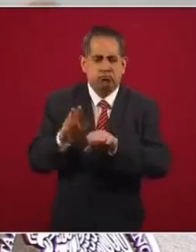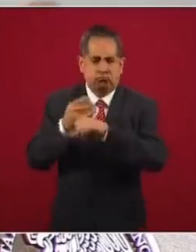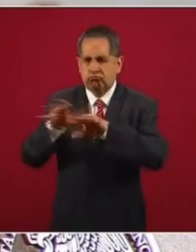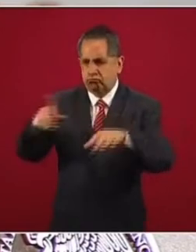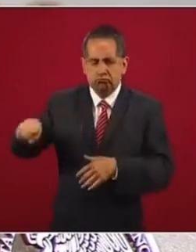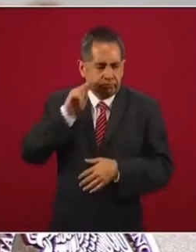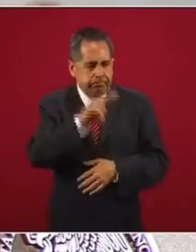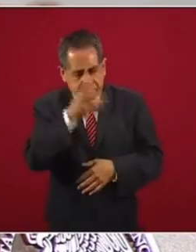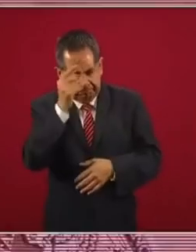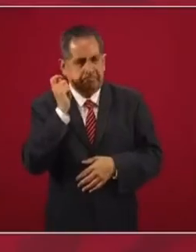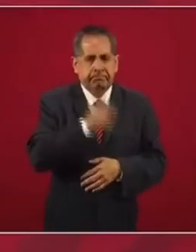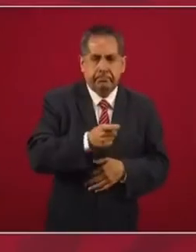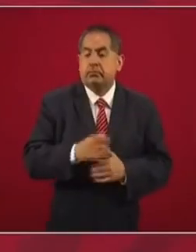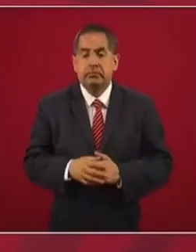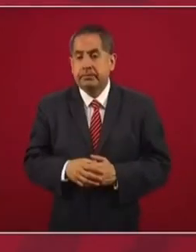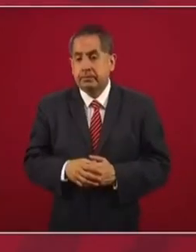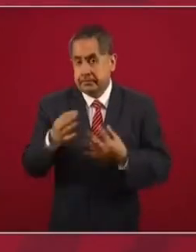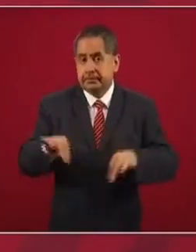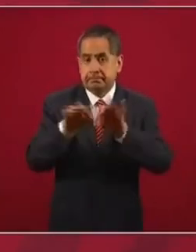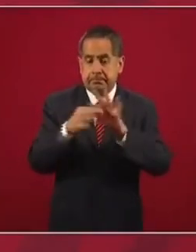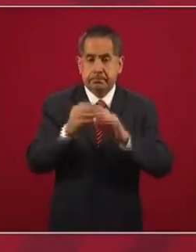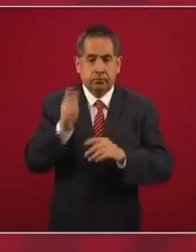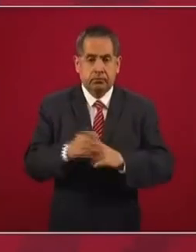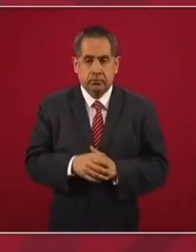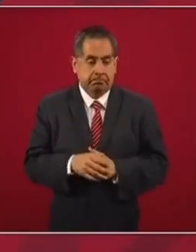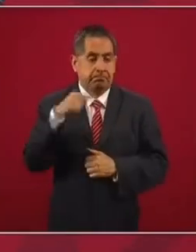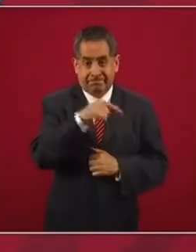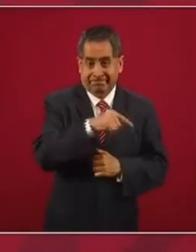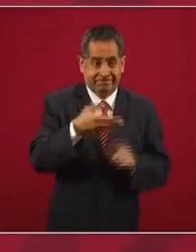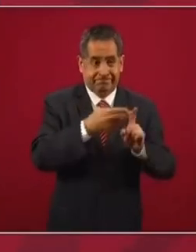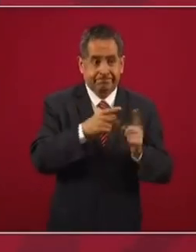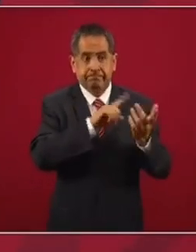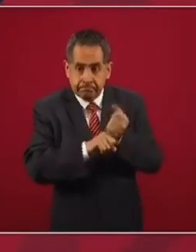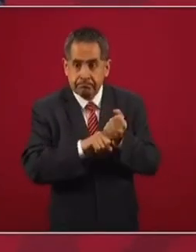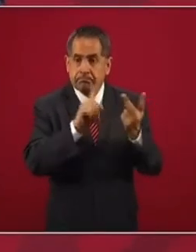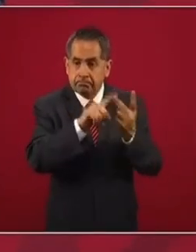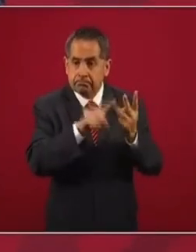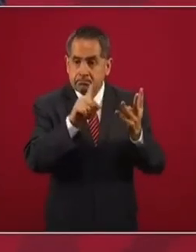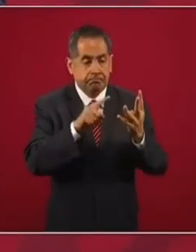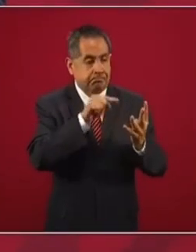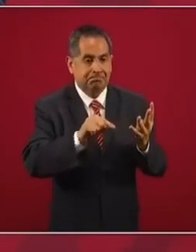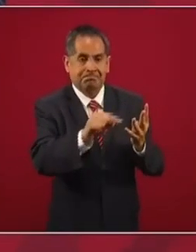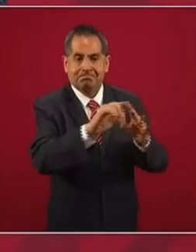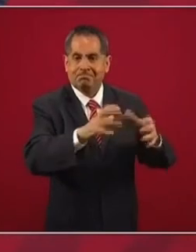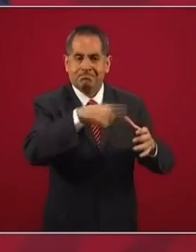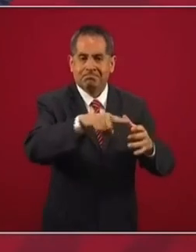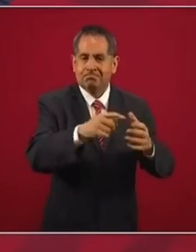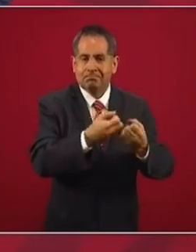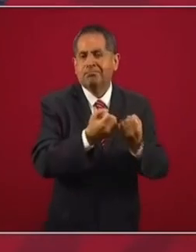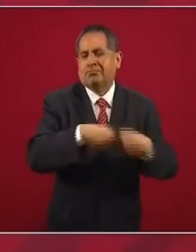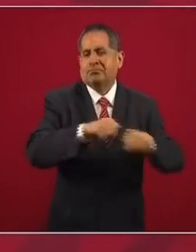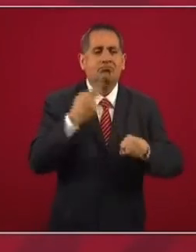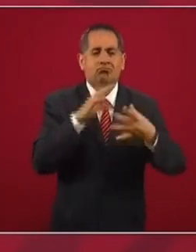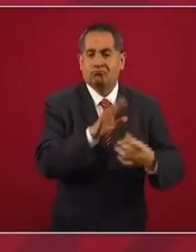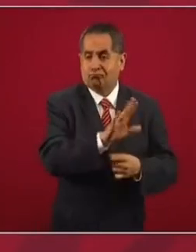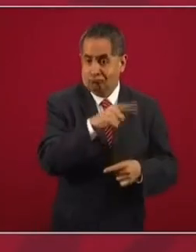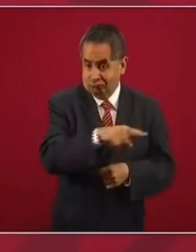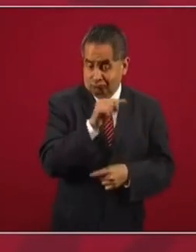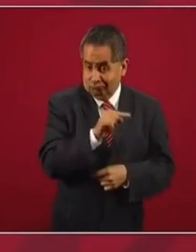de informarnos, porque como involucra a la llamada sociedad política,